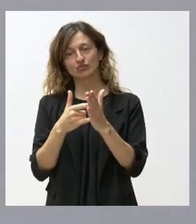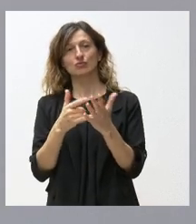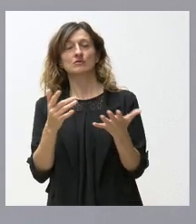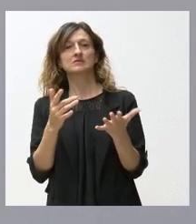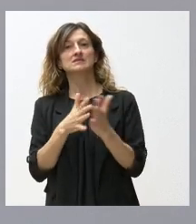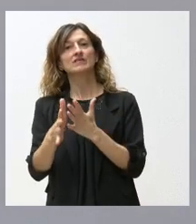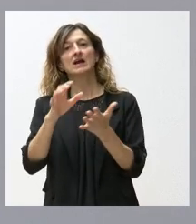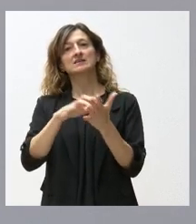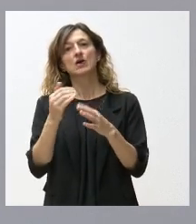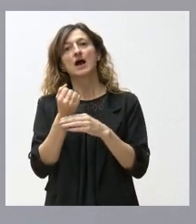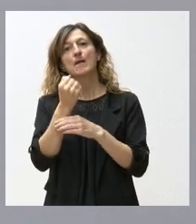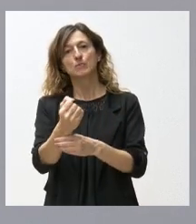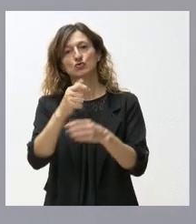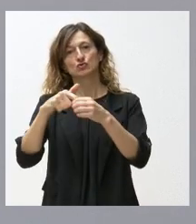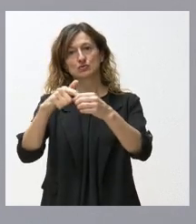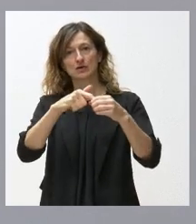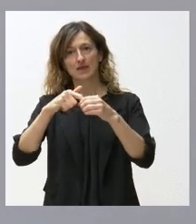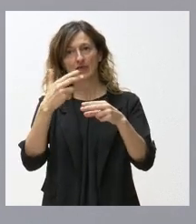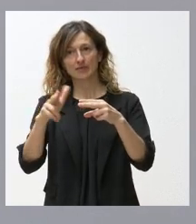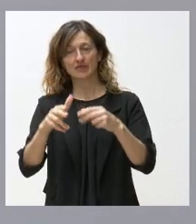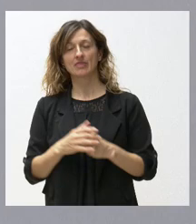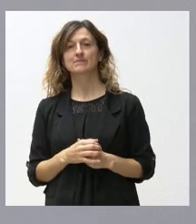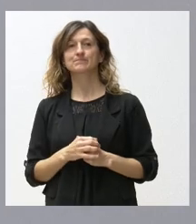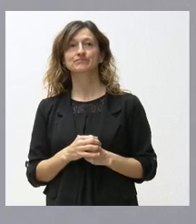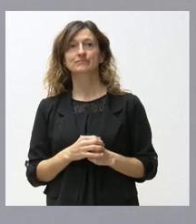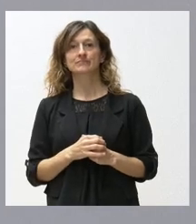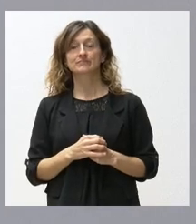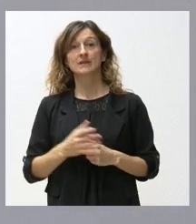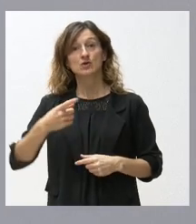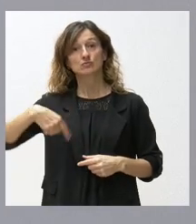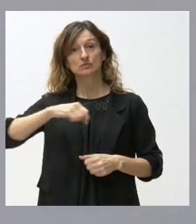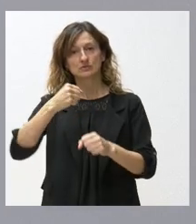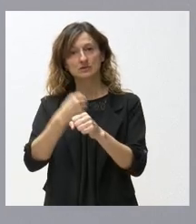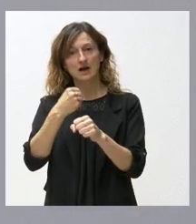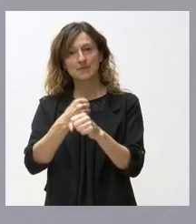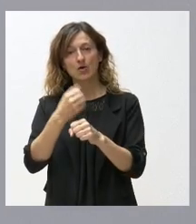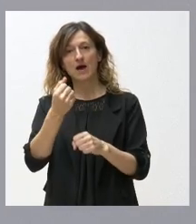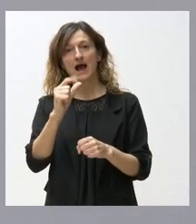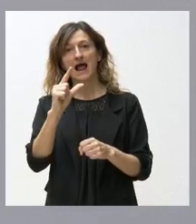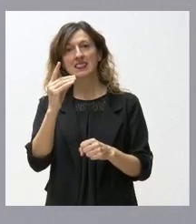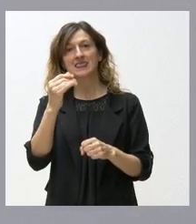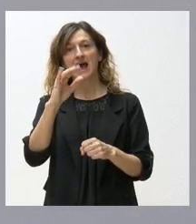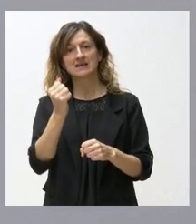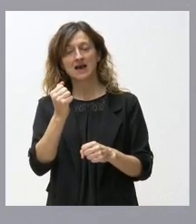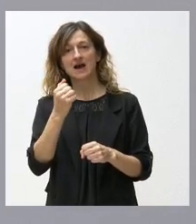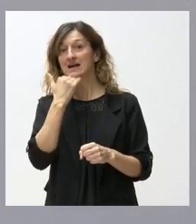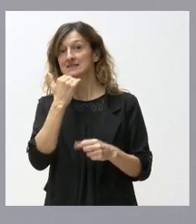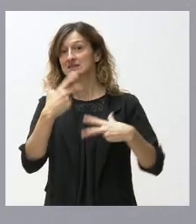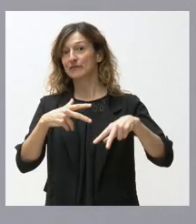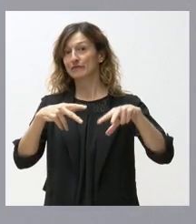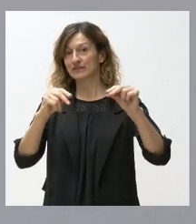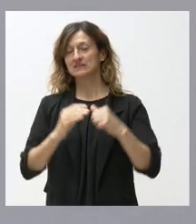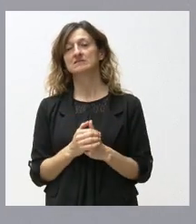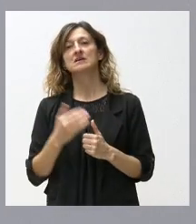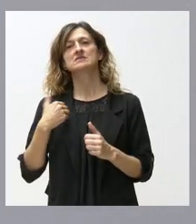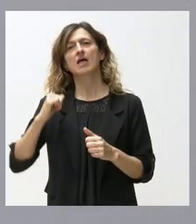en apoyo solidario a esta actividad. Efectivamente, nuestra tarea en Aldaya está llegando ya a su fin. Hemos